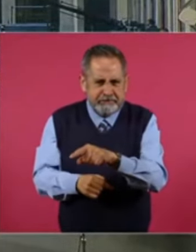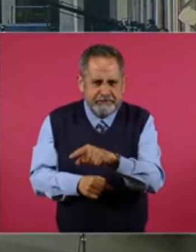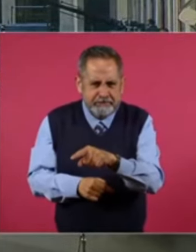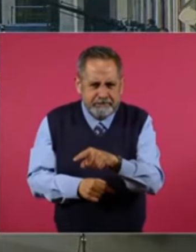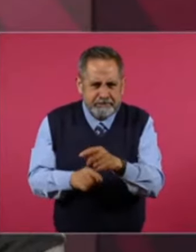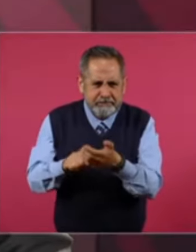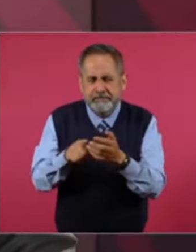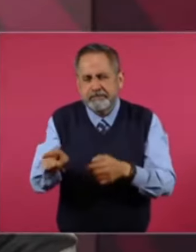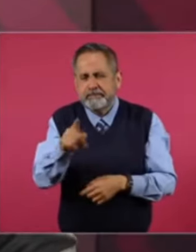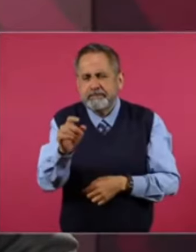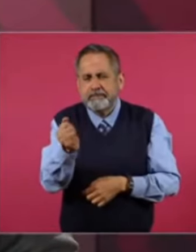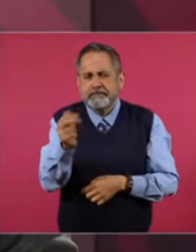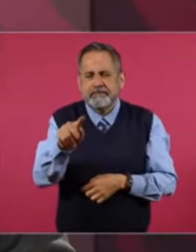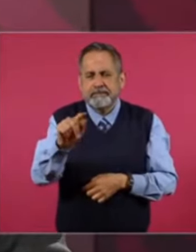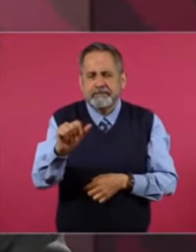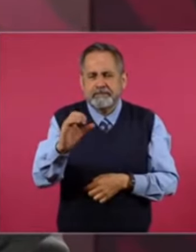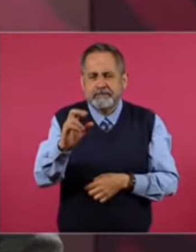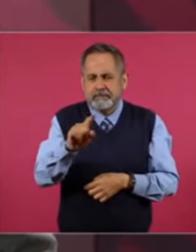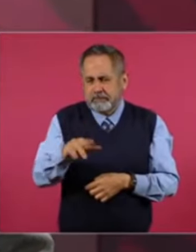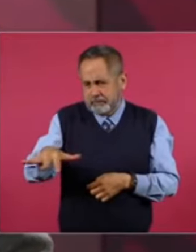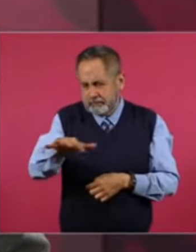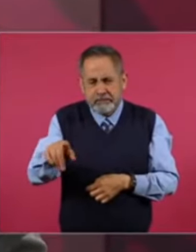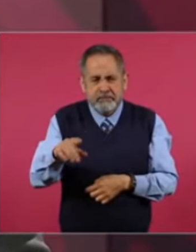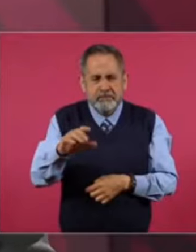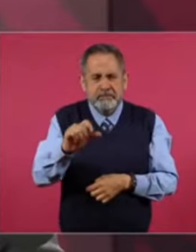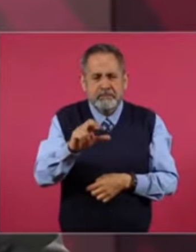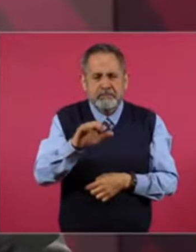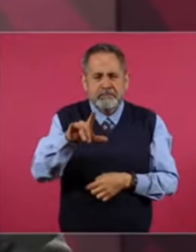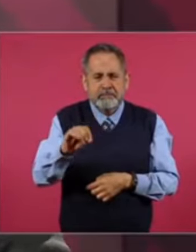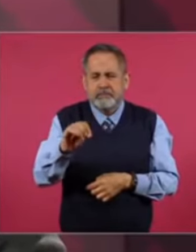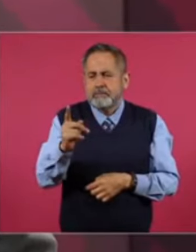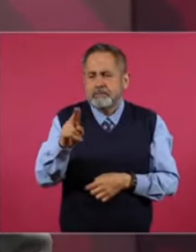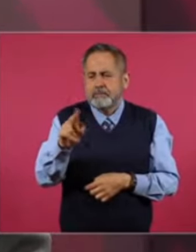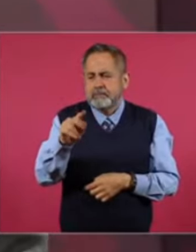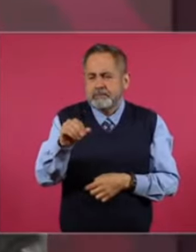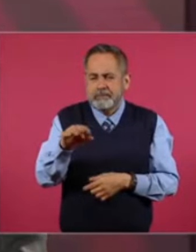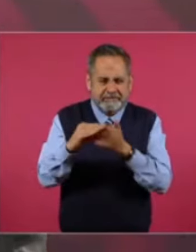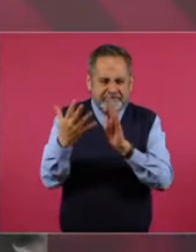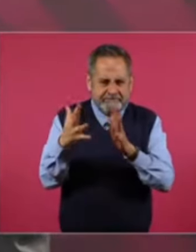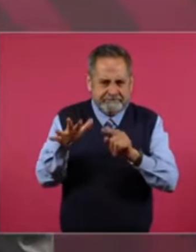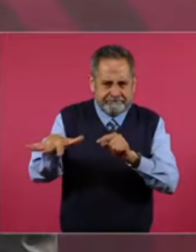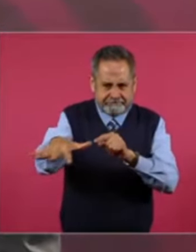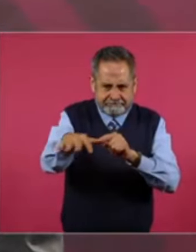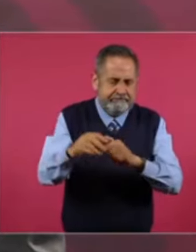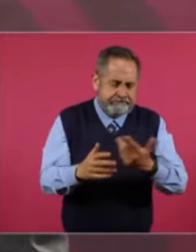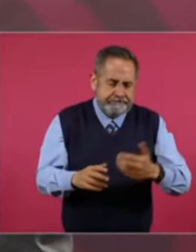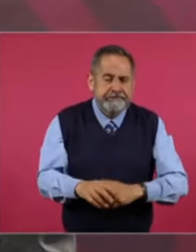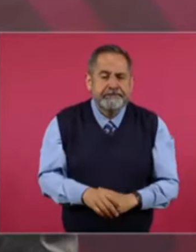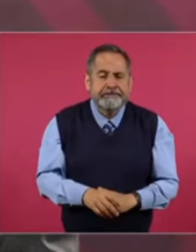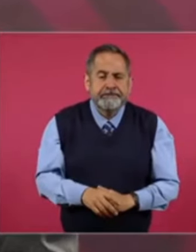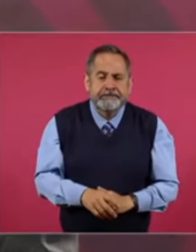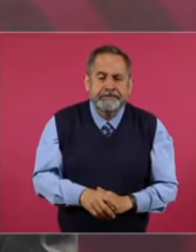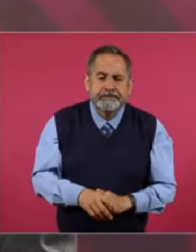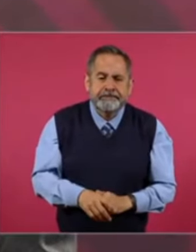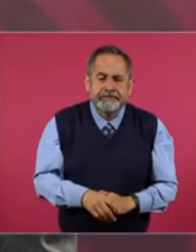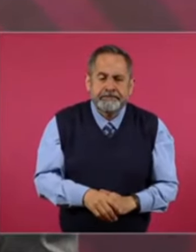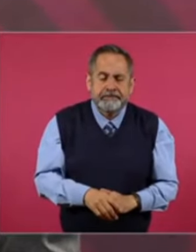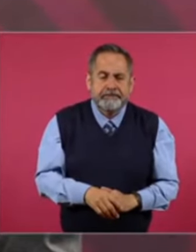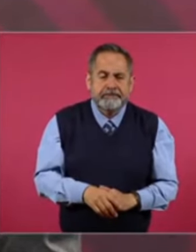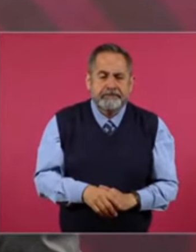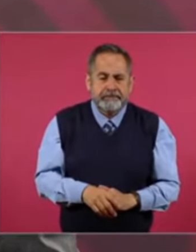Chan Santa Cruz. Que río puerto. Por ahí. Y. Por.